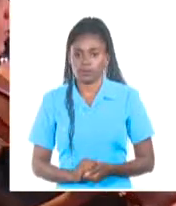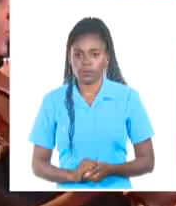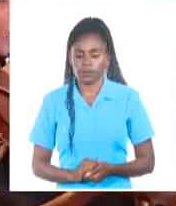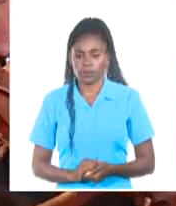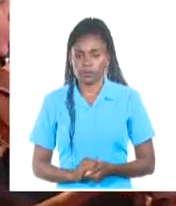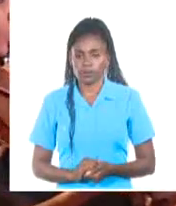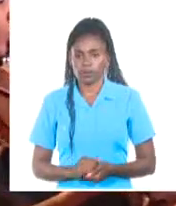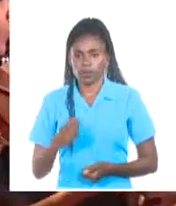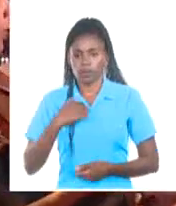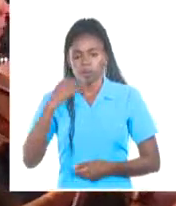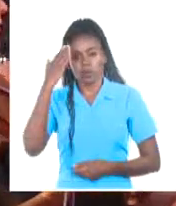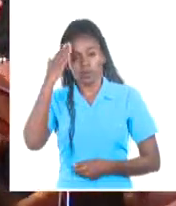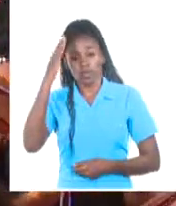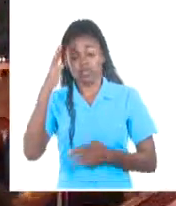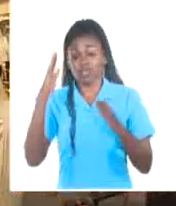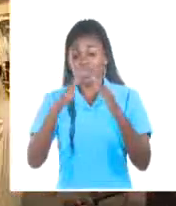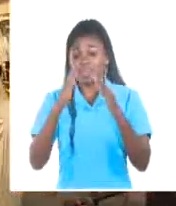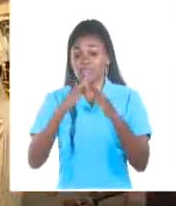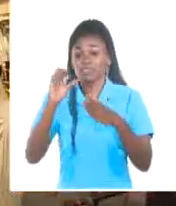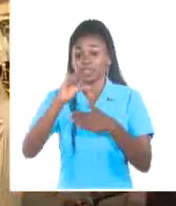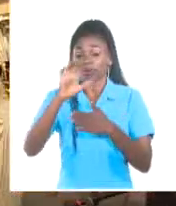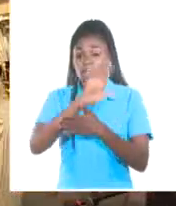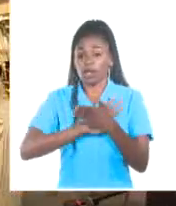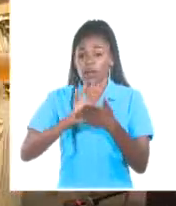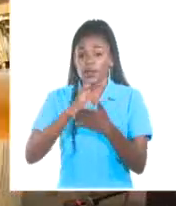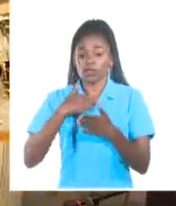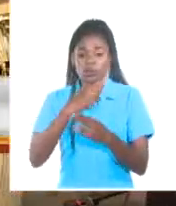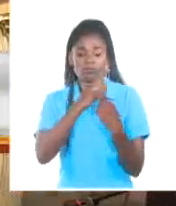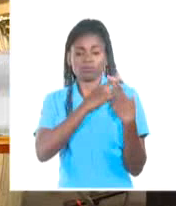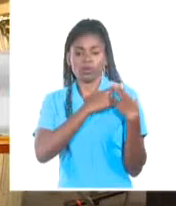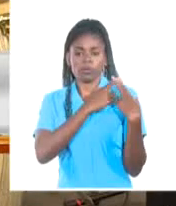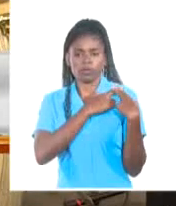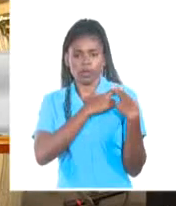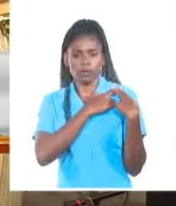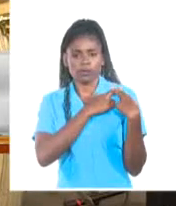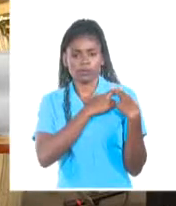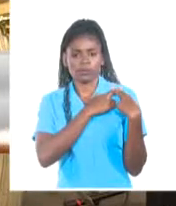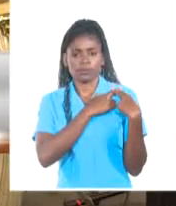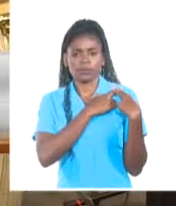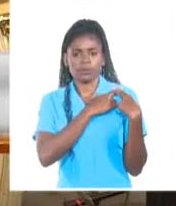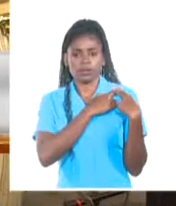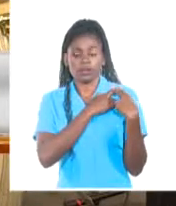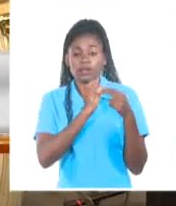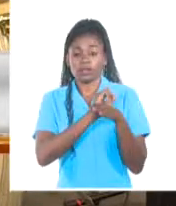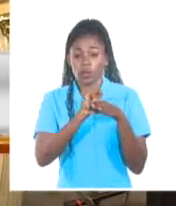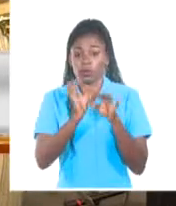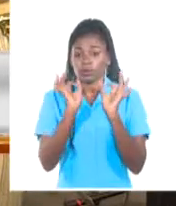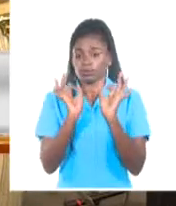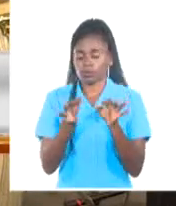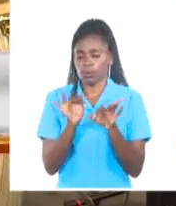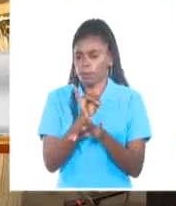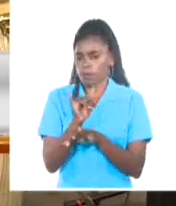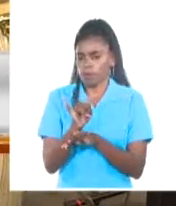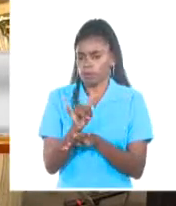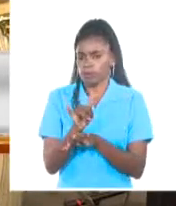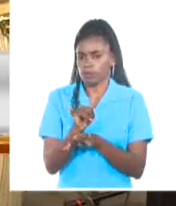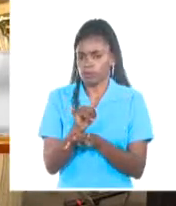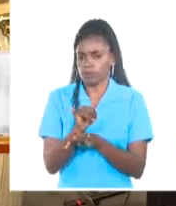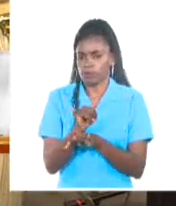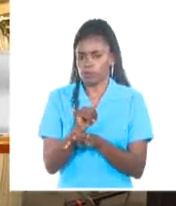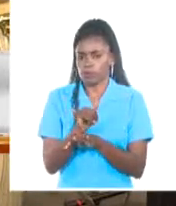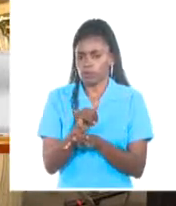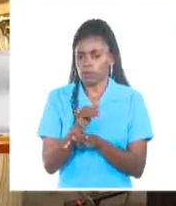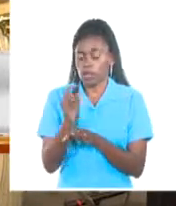agradezco mucho a la Casa de las Américas que me haya encargado esta obra específicamente, porque quién sabe,